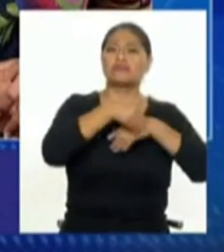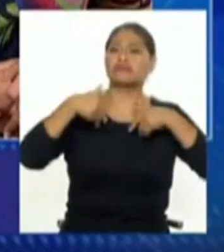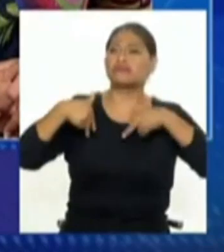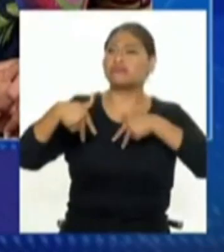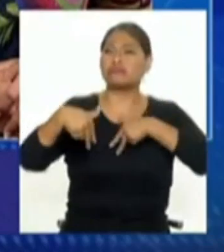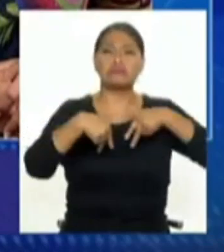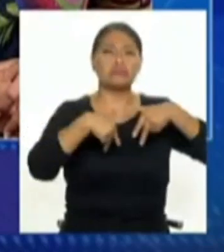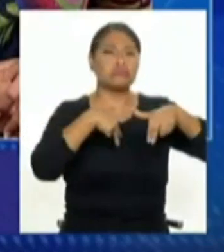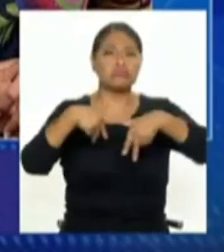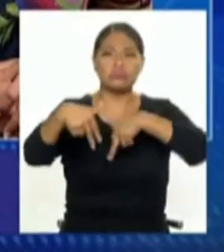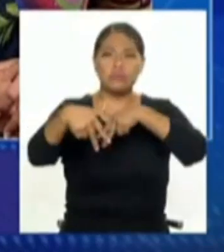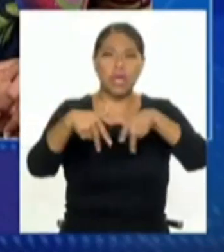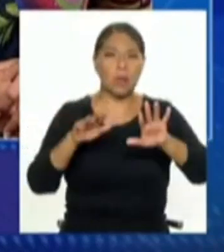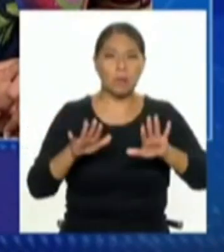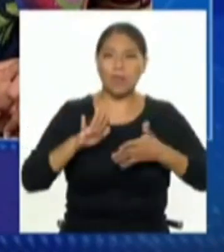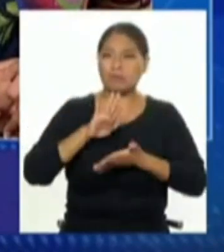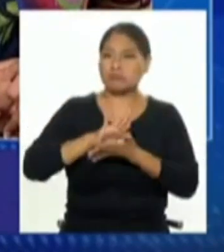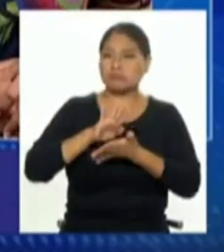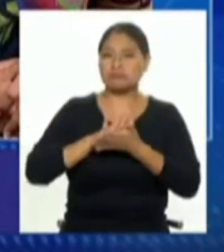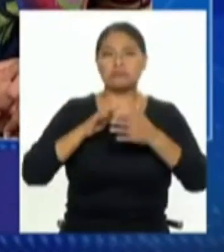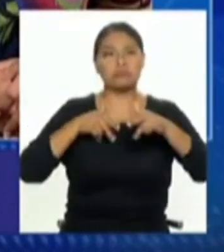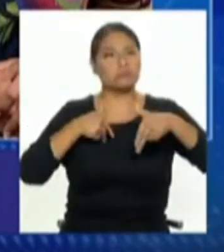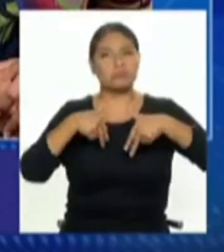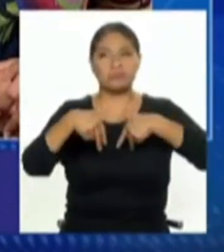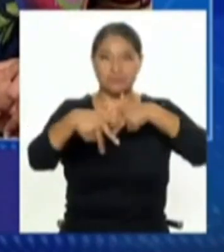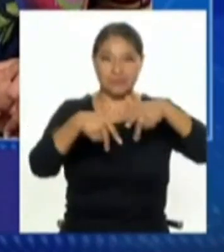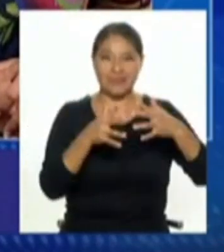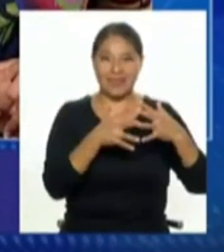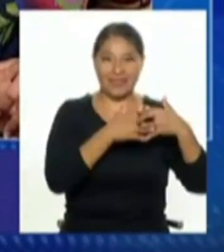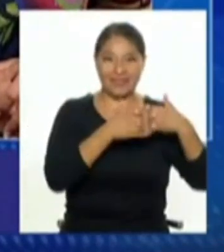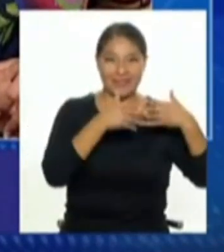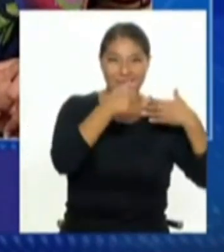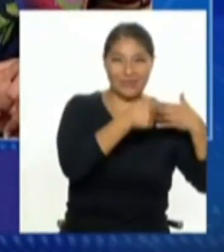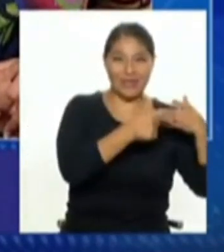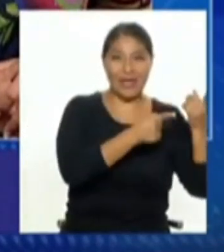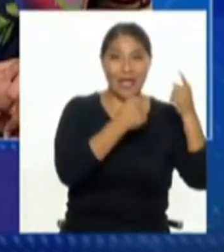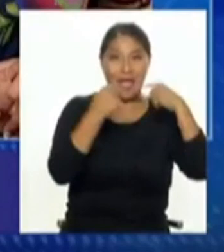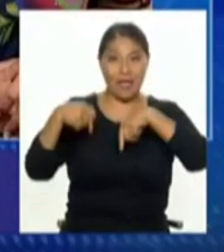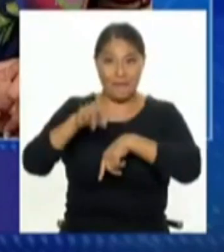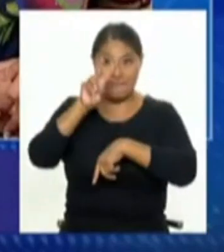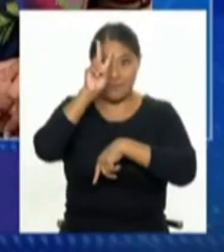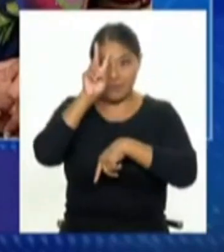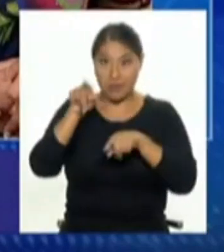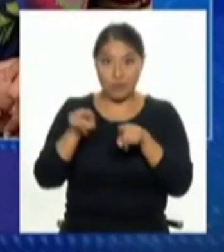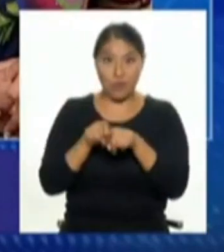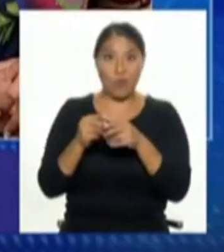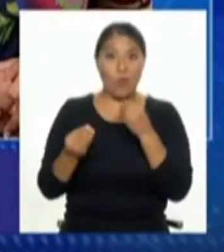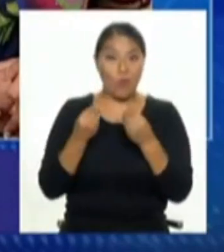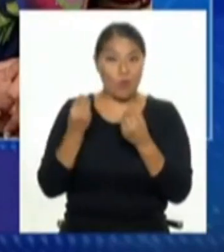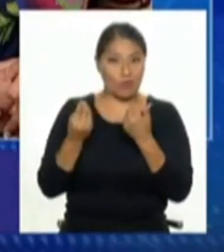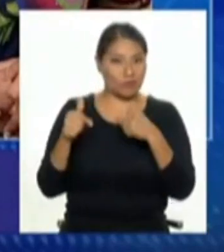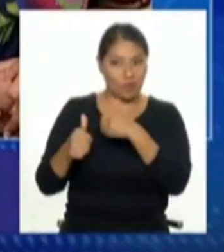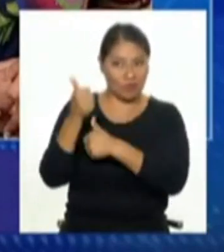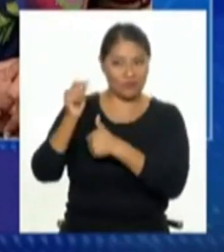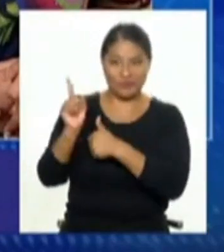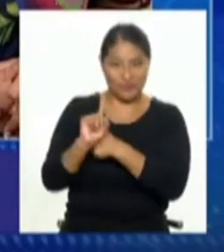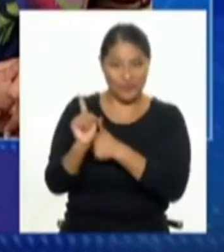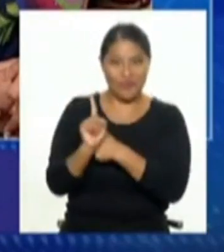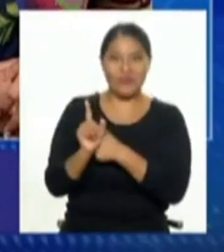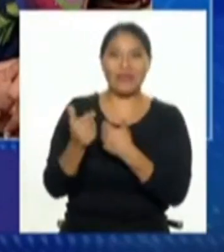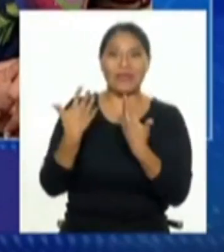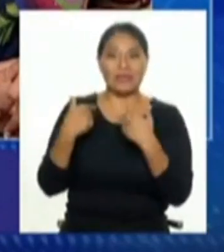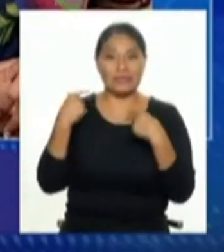un 70% de esa ciudad y probablemente vas a estar tranquilo entonces no es la inseguridad lo que ha detonado este malestar